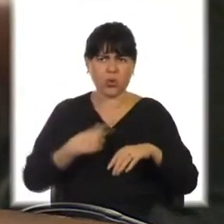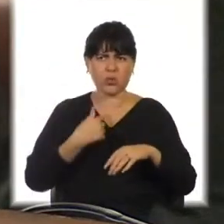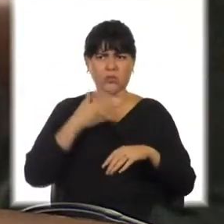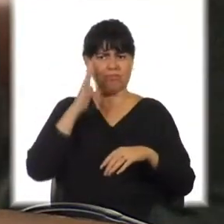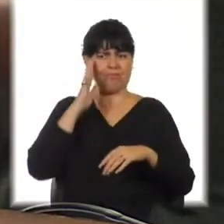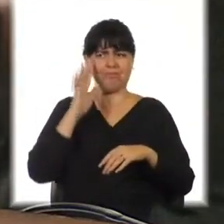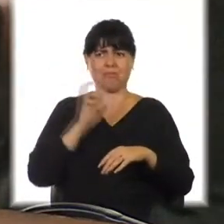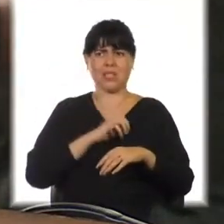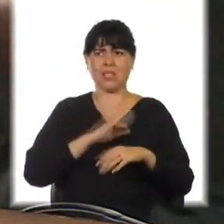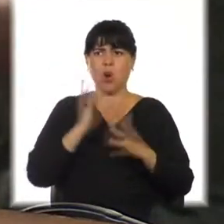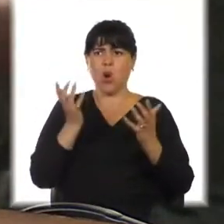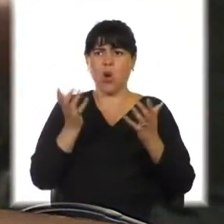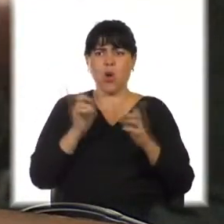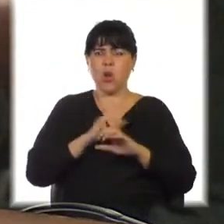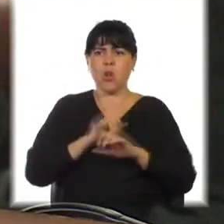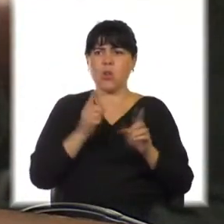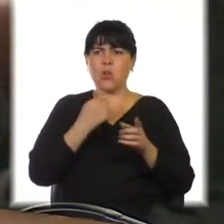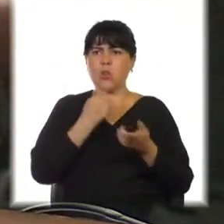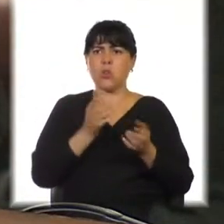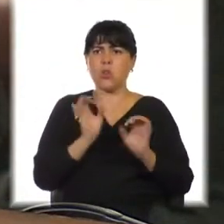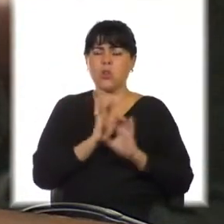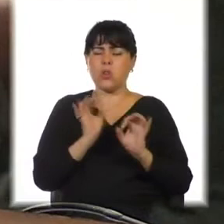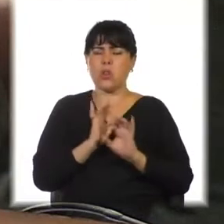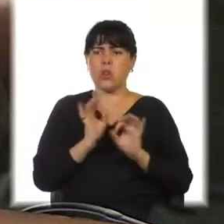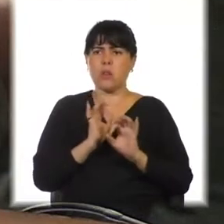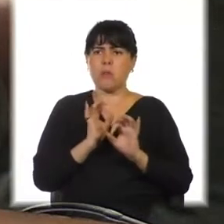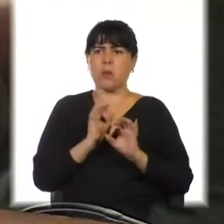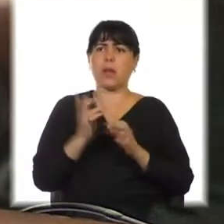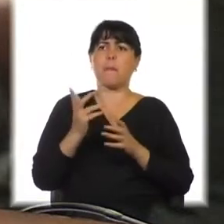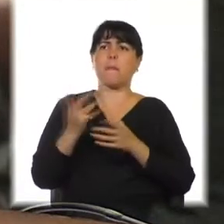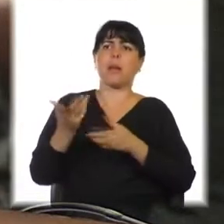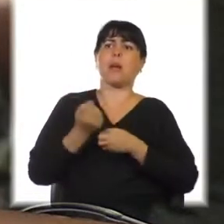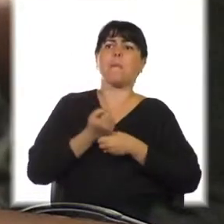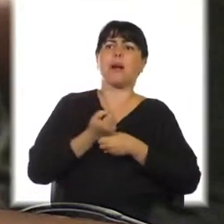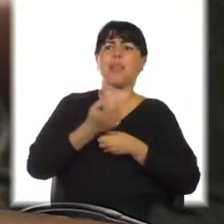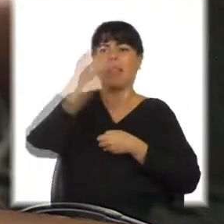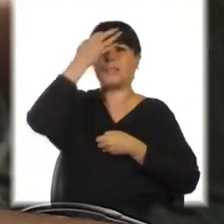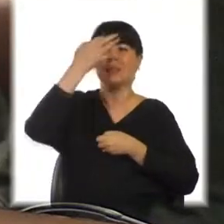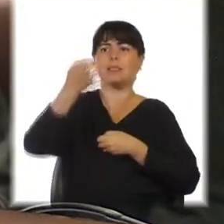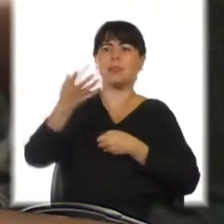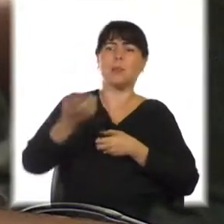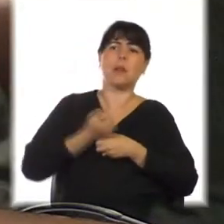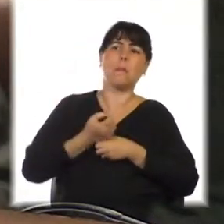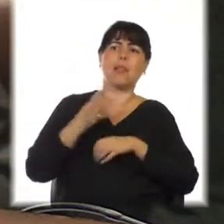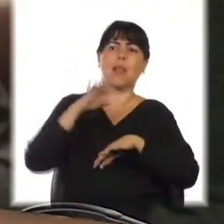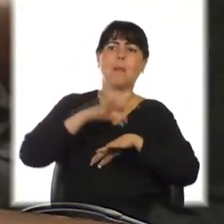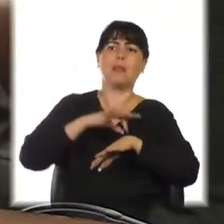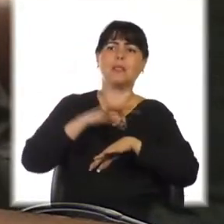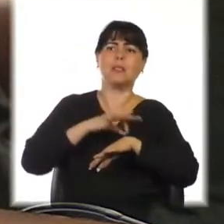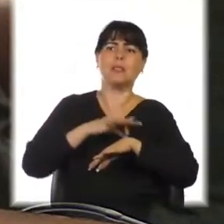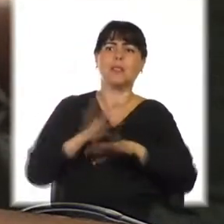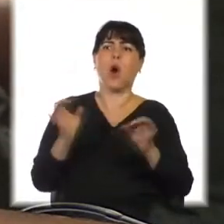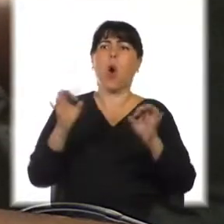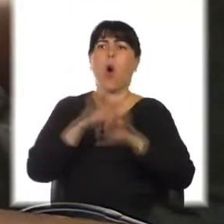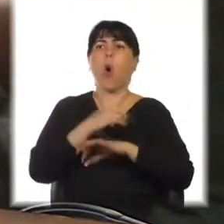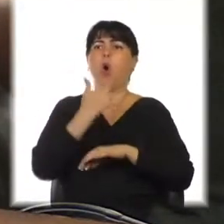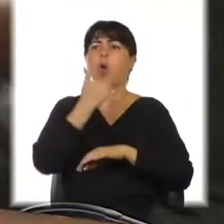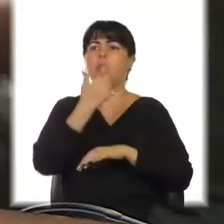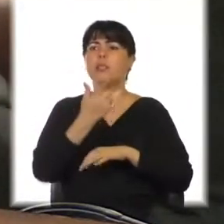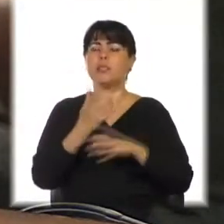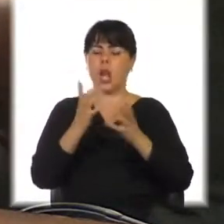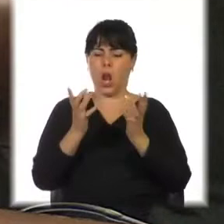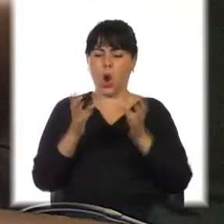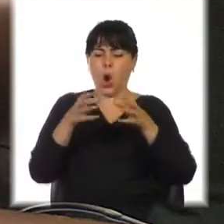disparate y lo digo porque me respalda la ciencia y la medicina. Fíjense lo que dice, por ejemplo, el Colegio de